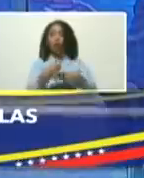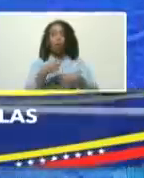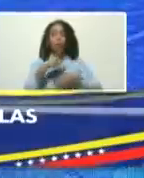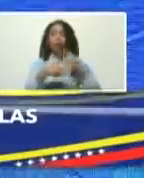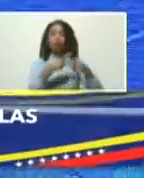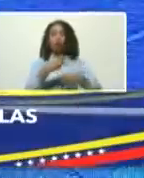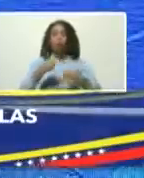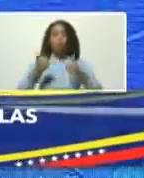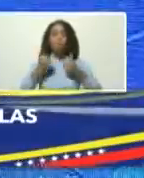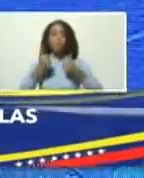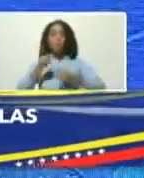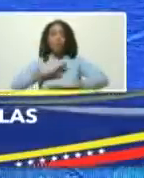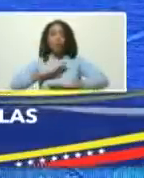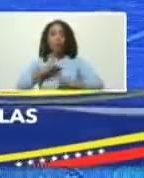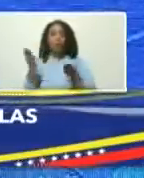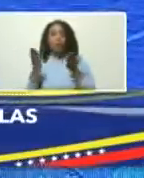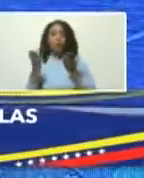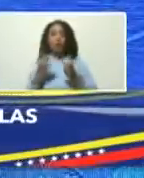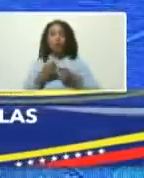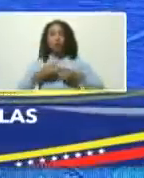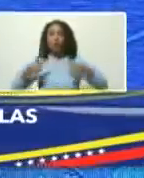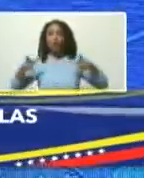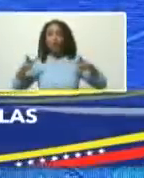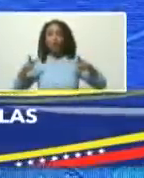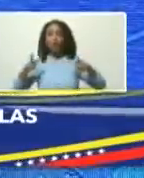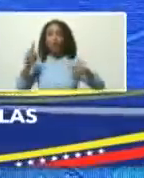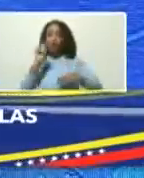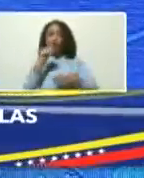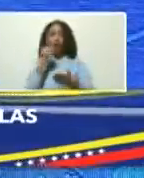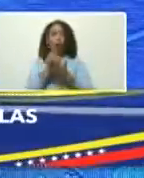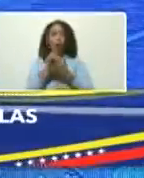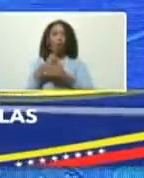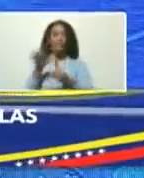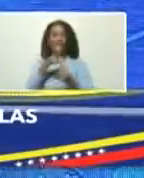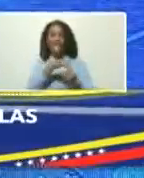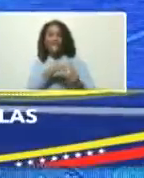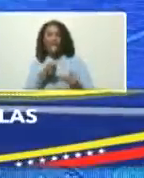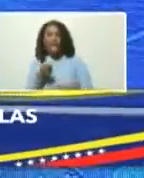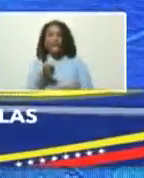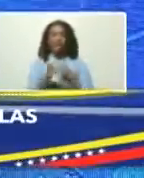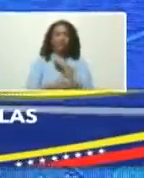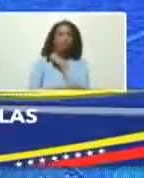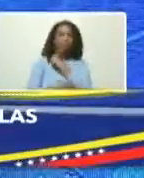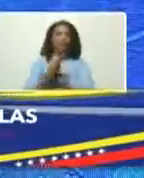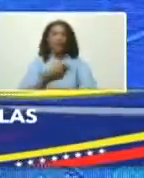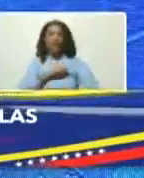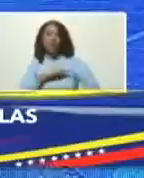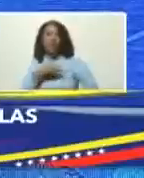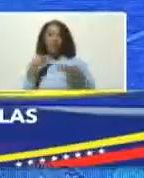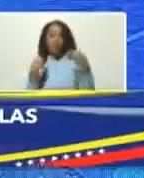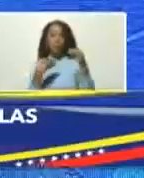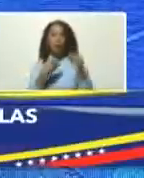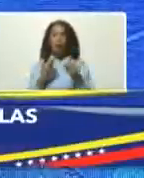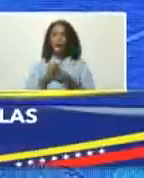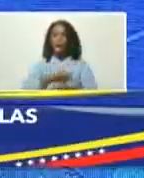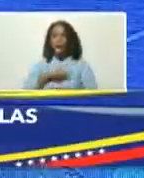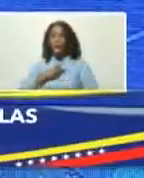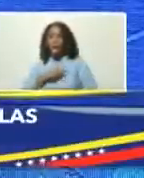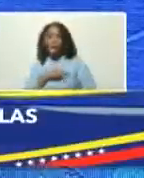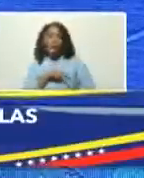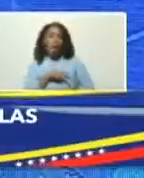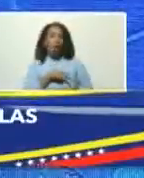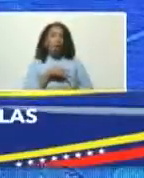servicios y riqueza no la economía especulativa la economía falsa de los papeles de las burbujas